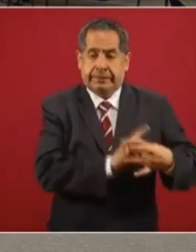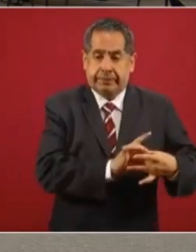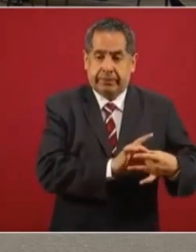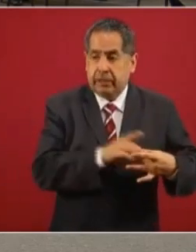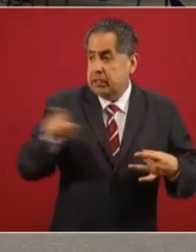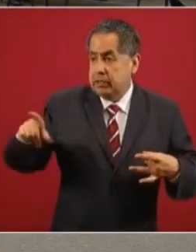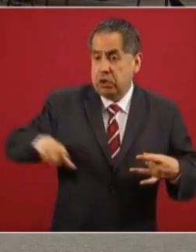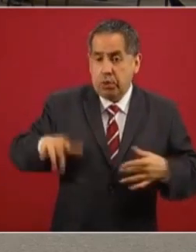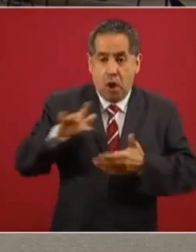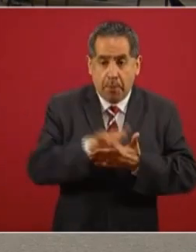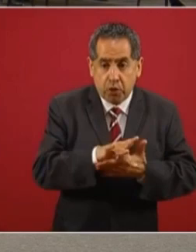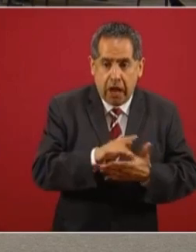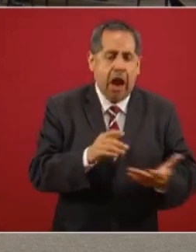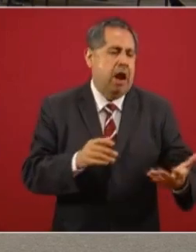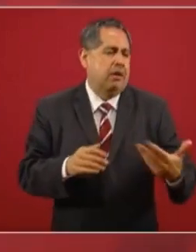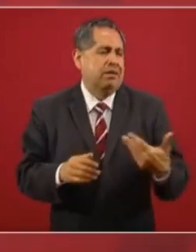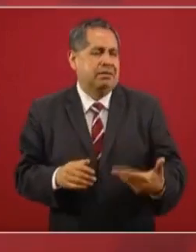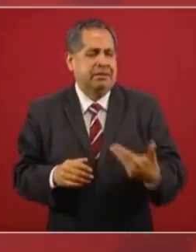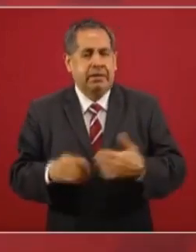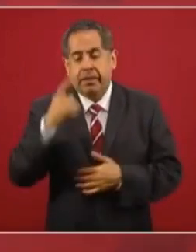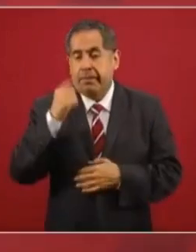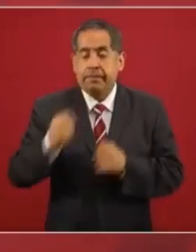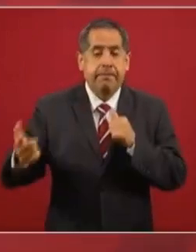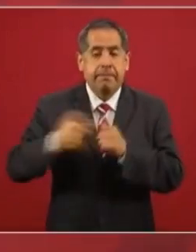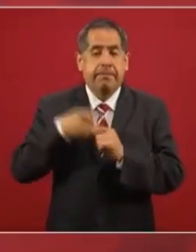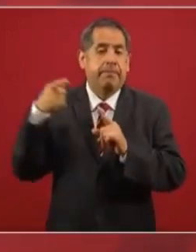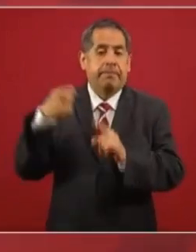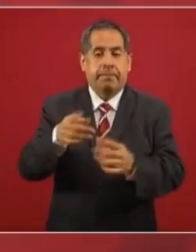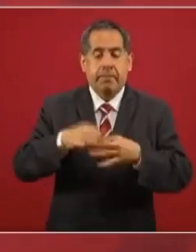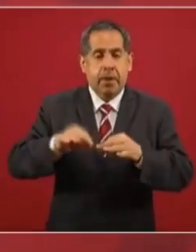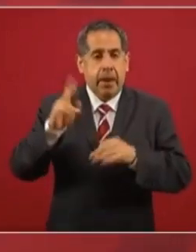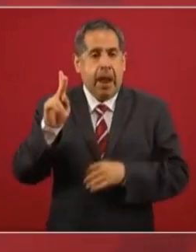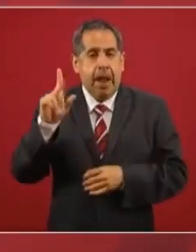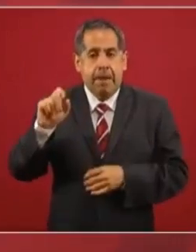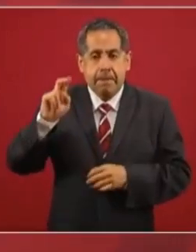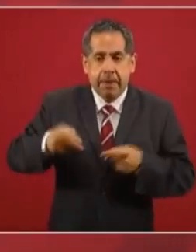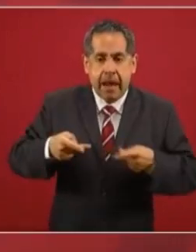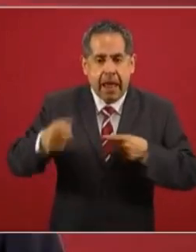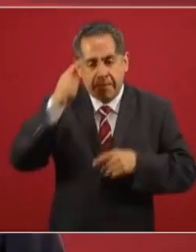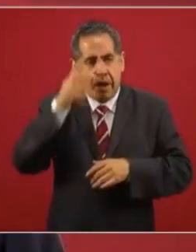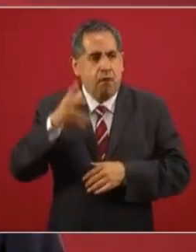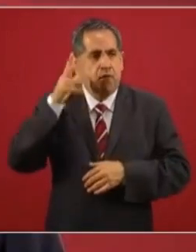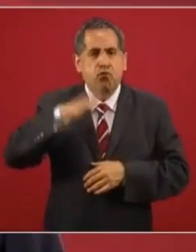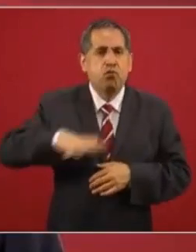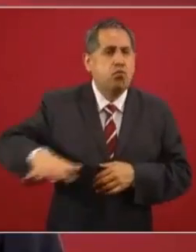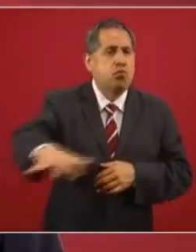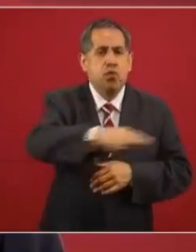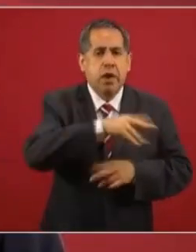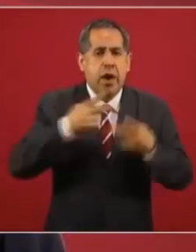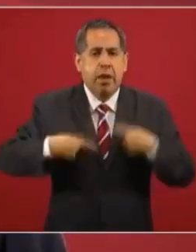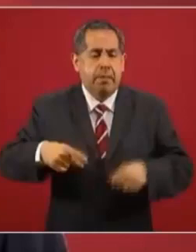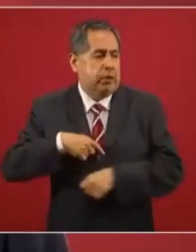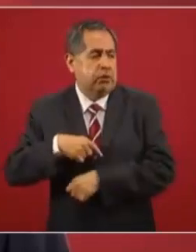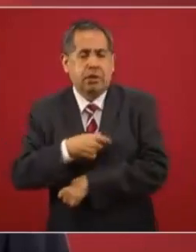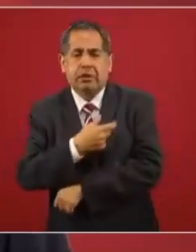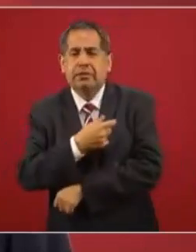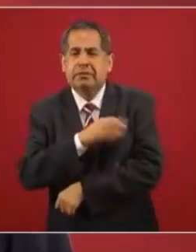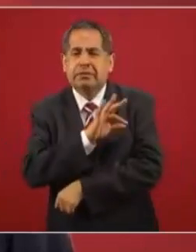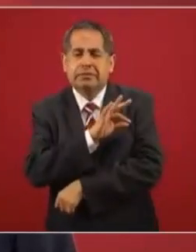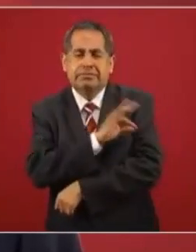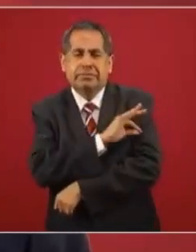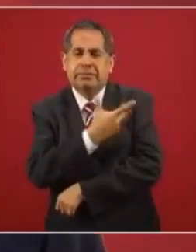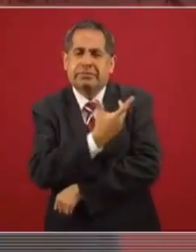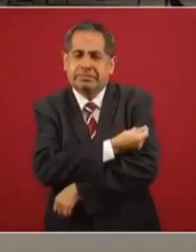Y, sin duda alguna, por priorizar una estrategia de vacunación para la población de México.